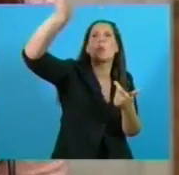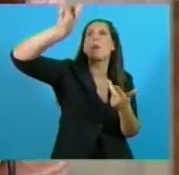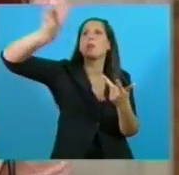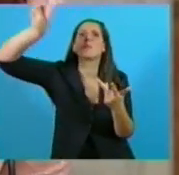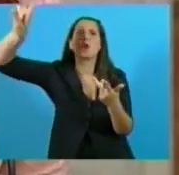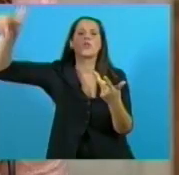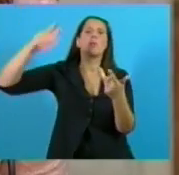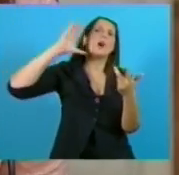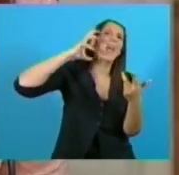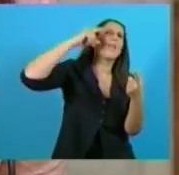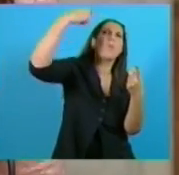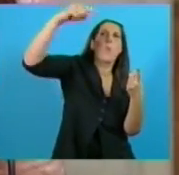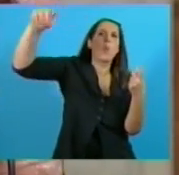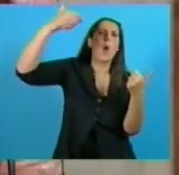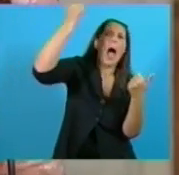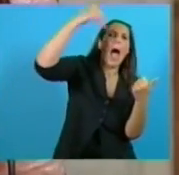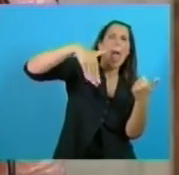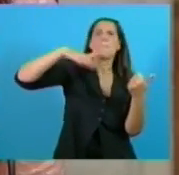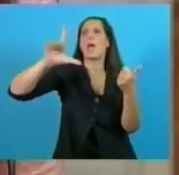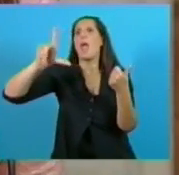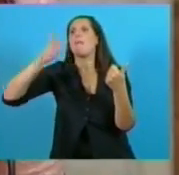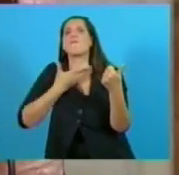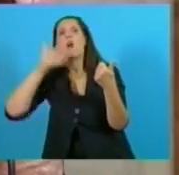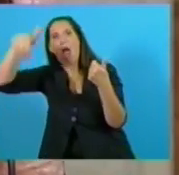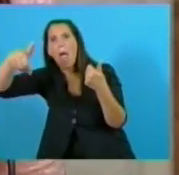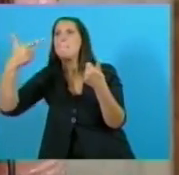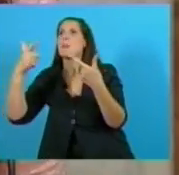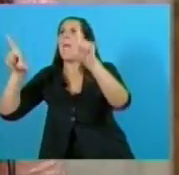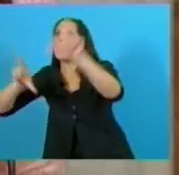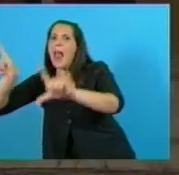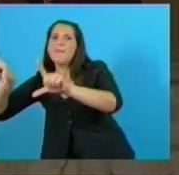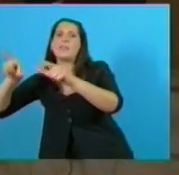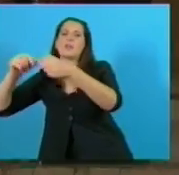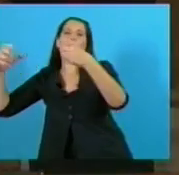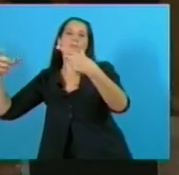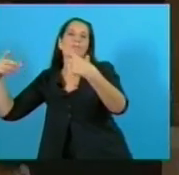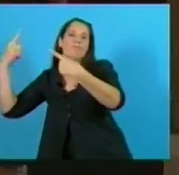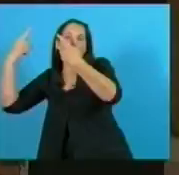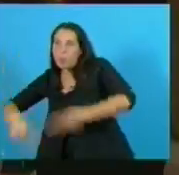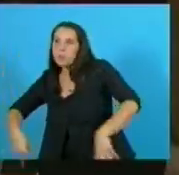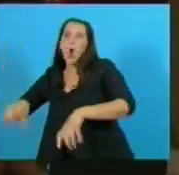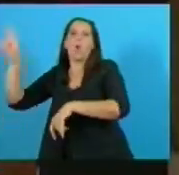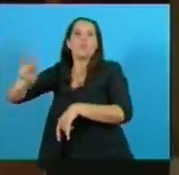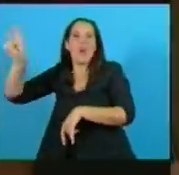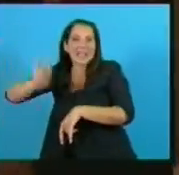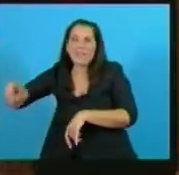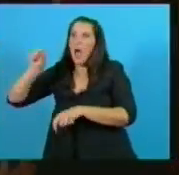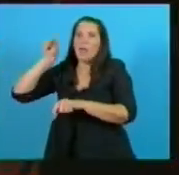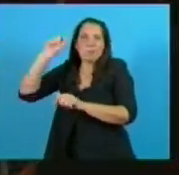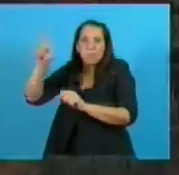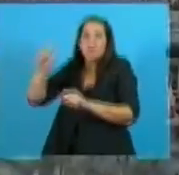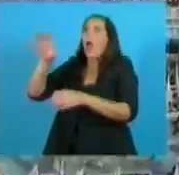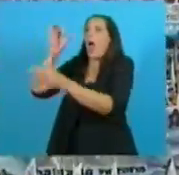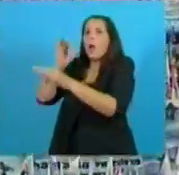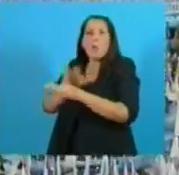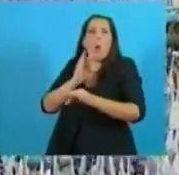en televisión abierta, en televisión cerrada, en televisión por cable, a universidades, a escuelas,